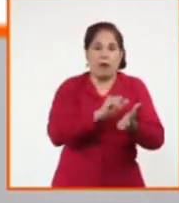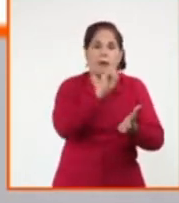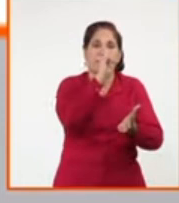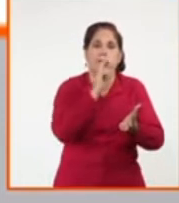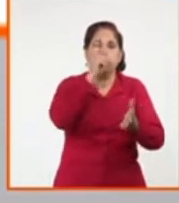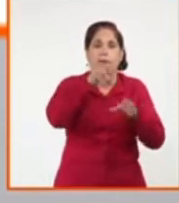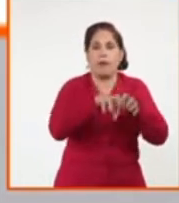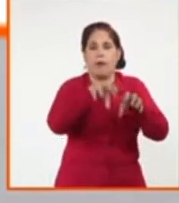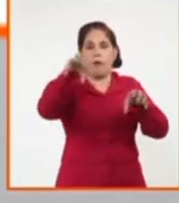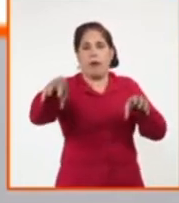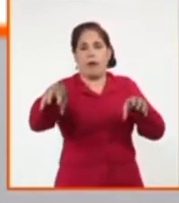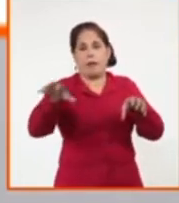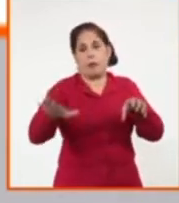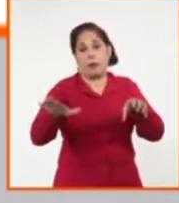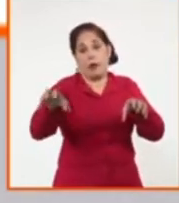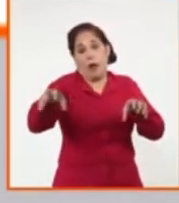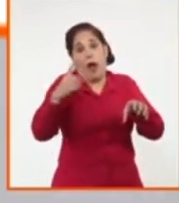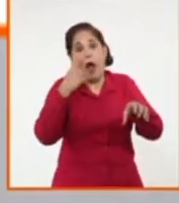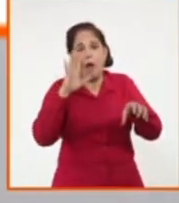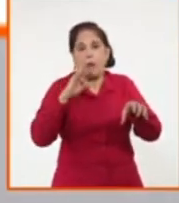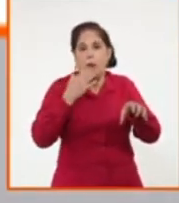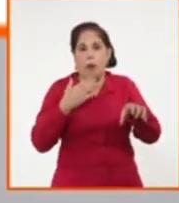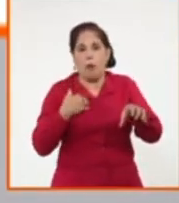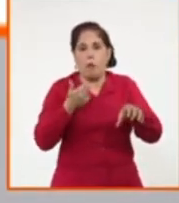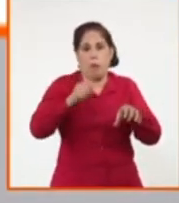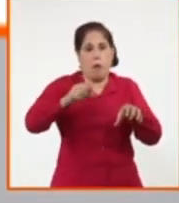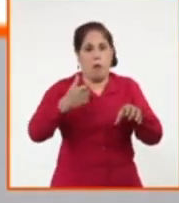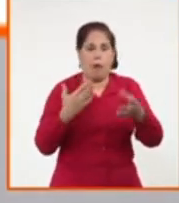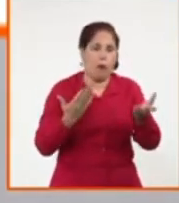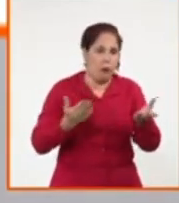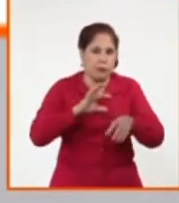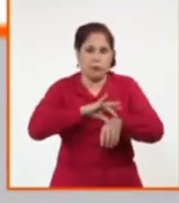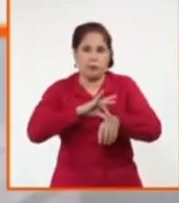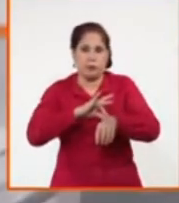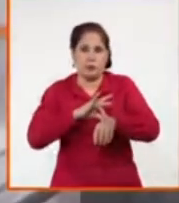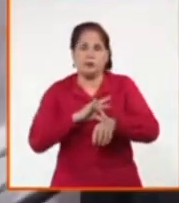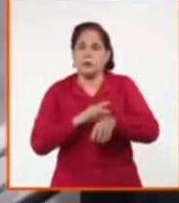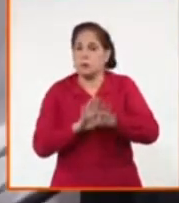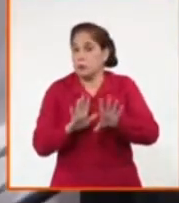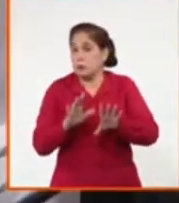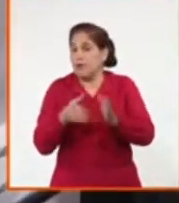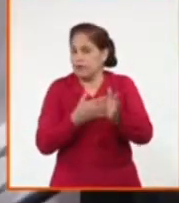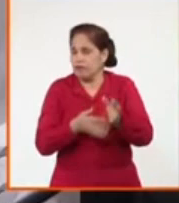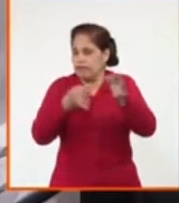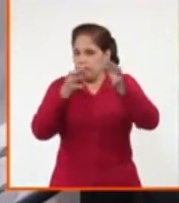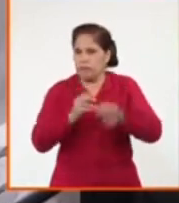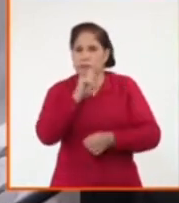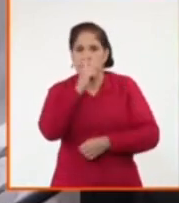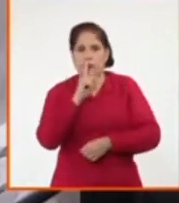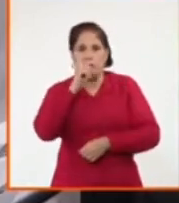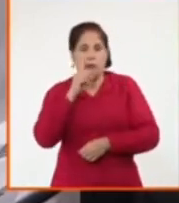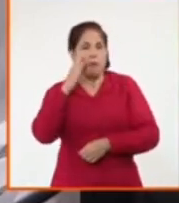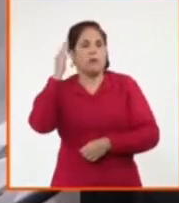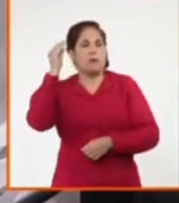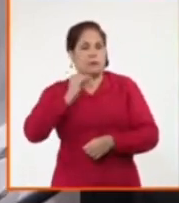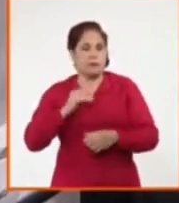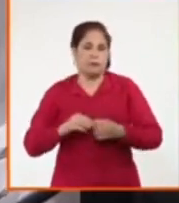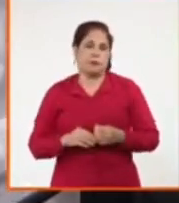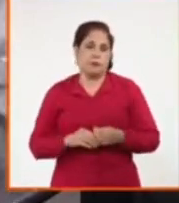en el aeropuerto, en el momento, una muestra del PCR en tiempo real, para